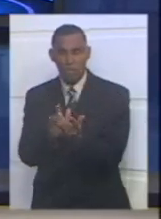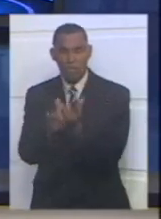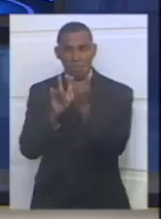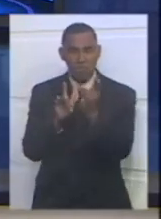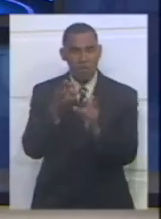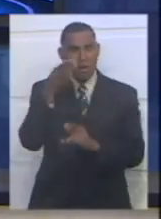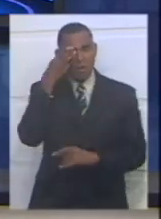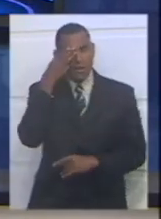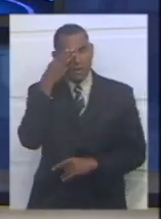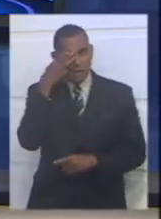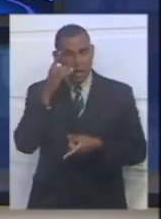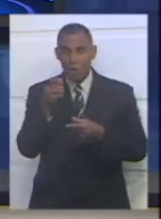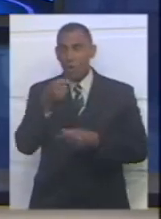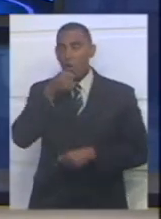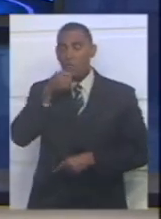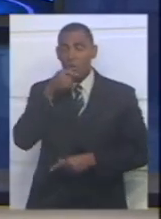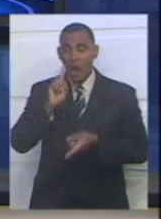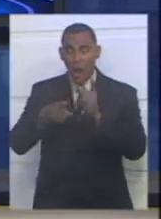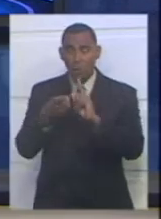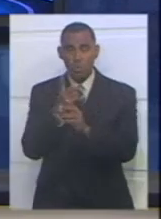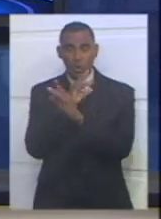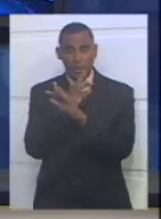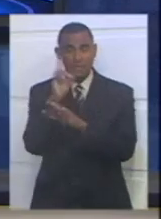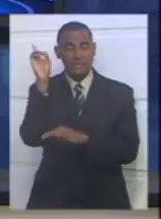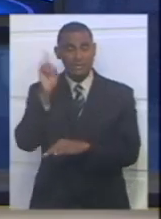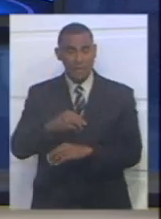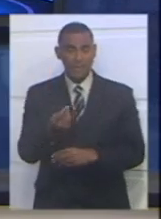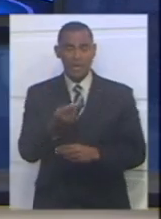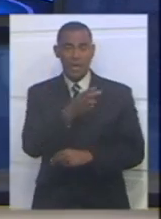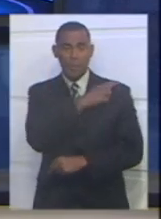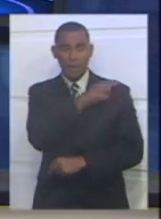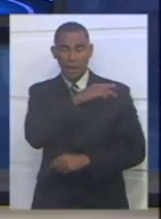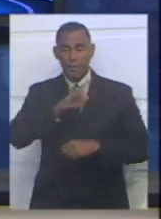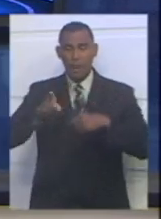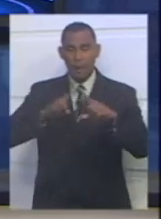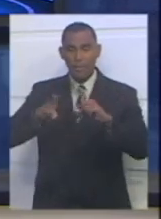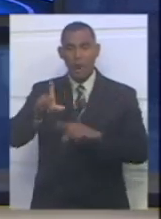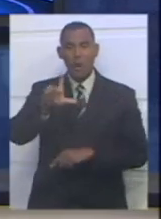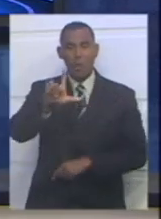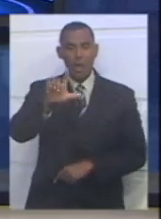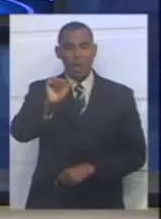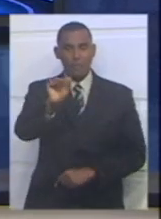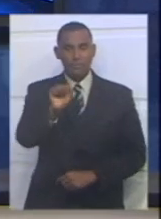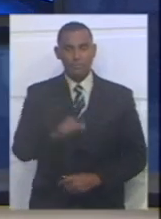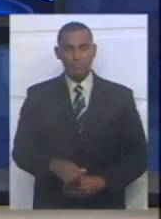Navegantes del Magallanes. Conversó con algunos de sus jugadores y también con el gerente general Luis Ávila.